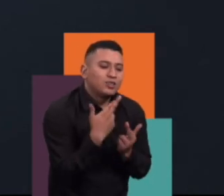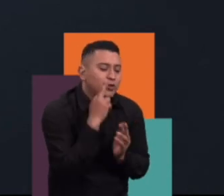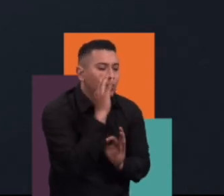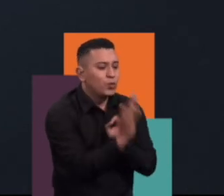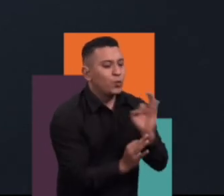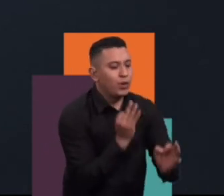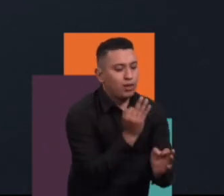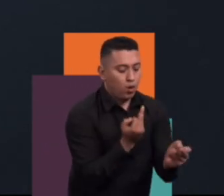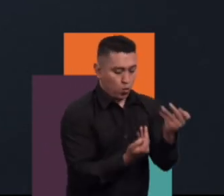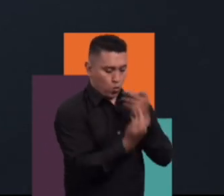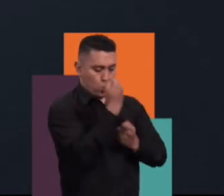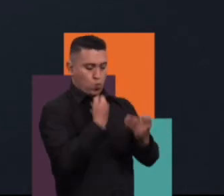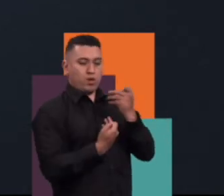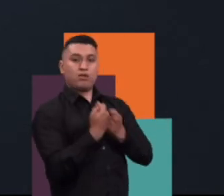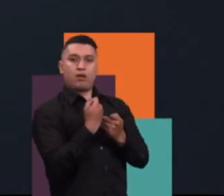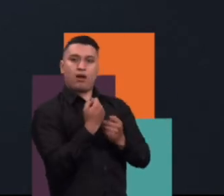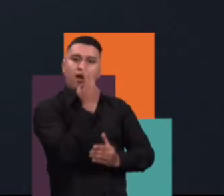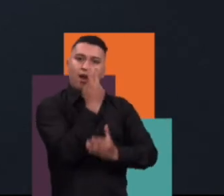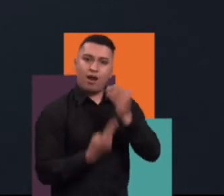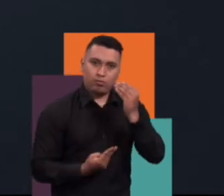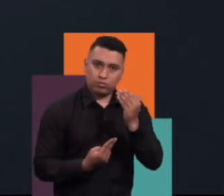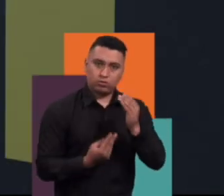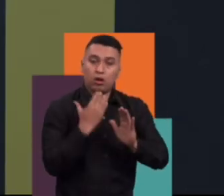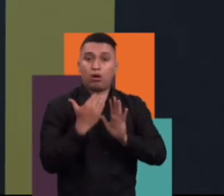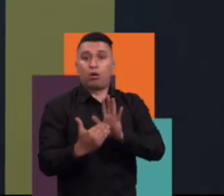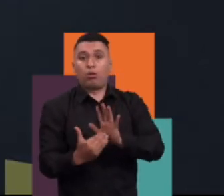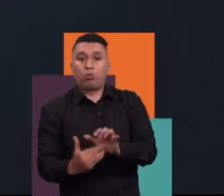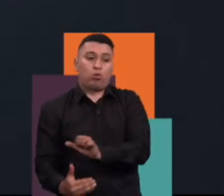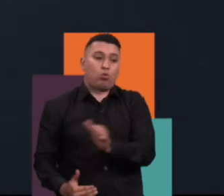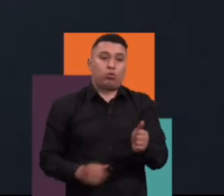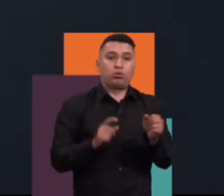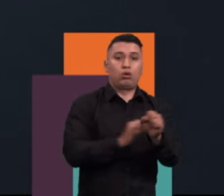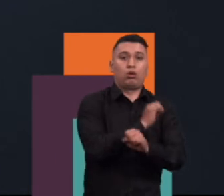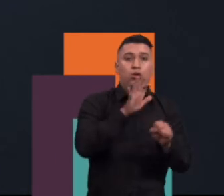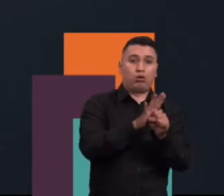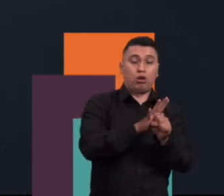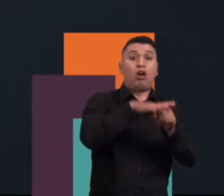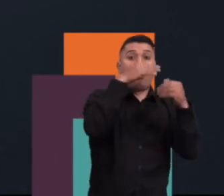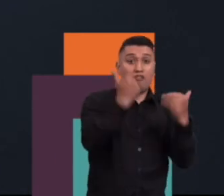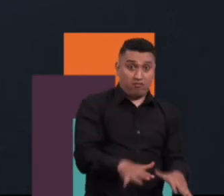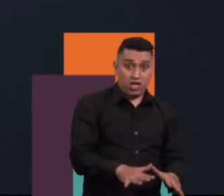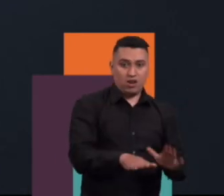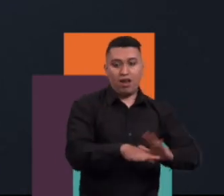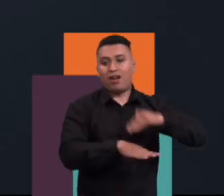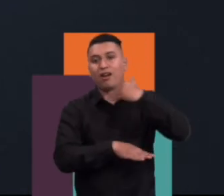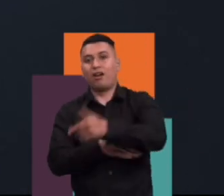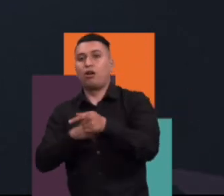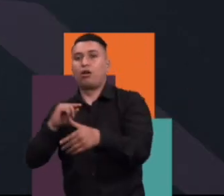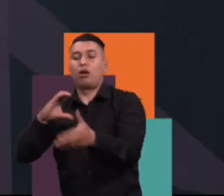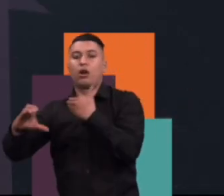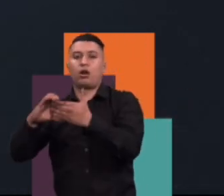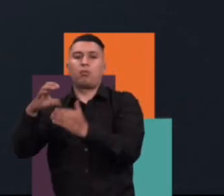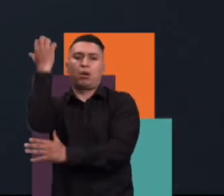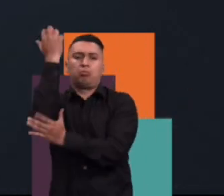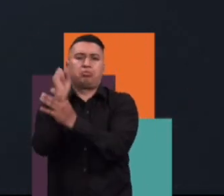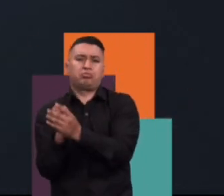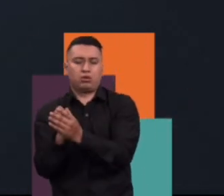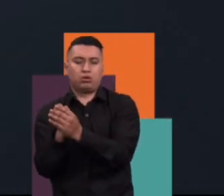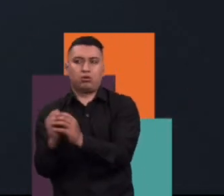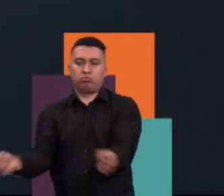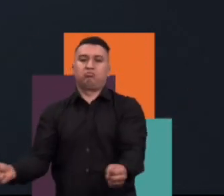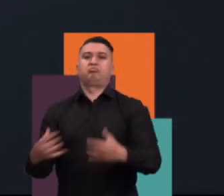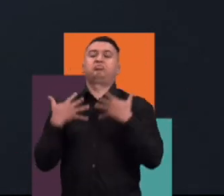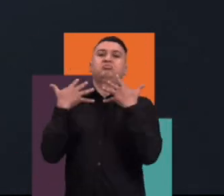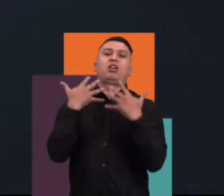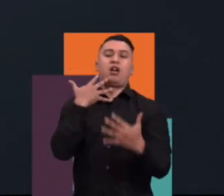natural, que nos permita no pasar de la crisis del COVID-19 a la crisis climática que se agudiza. Y eso nos lleva, entonces,